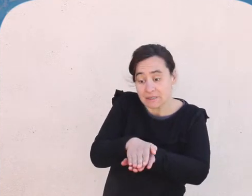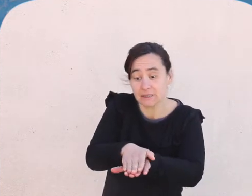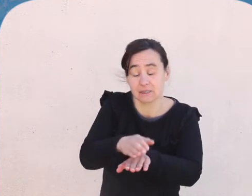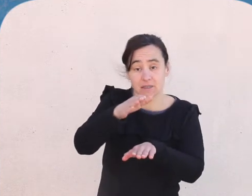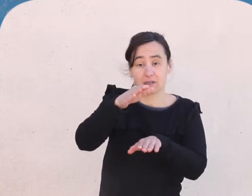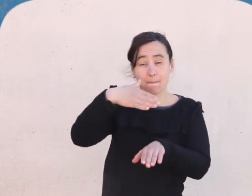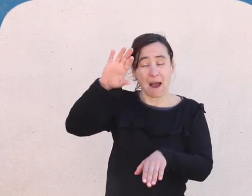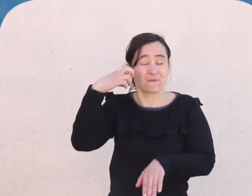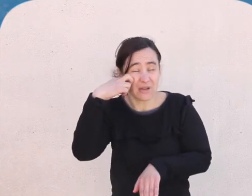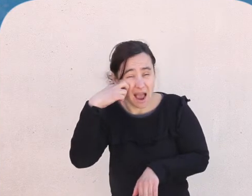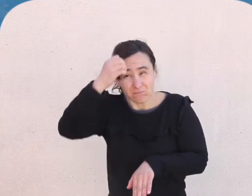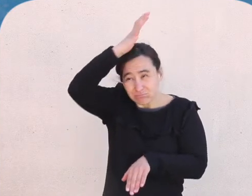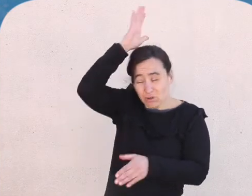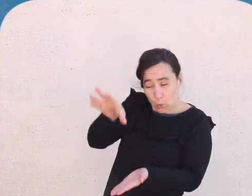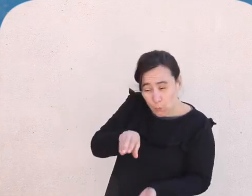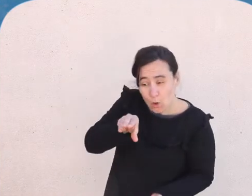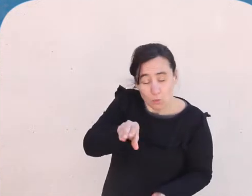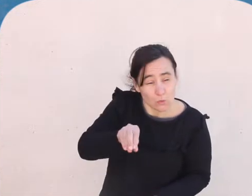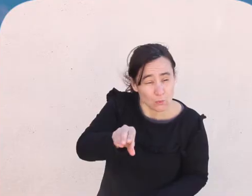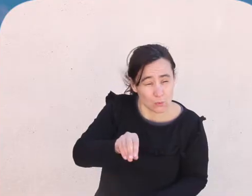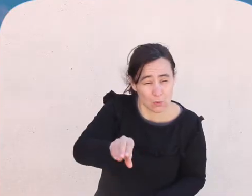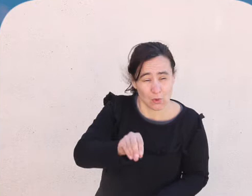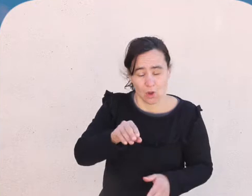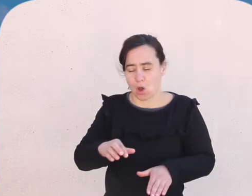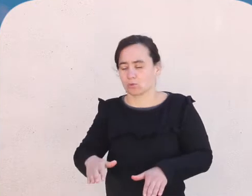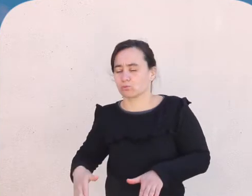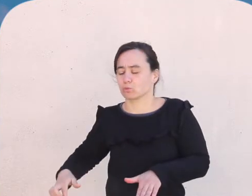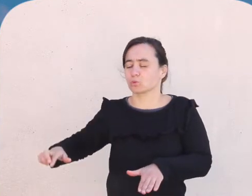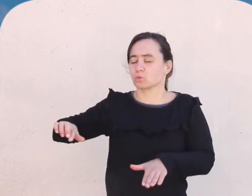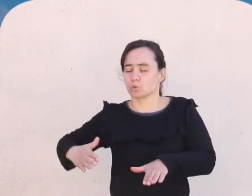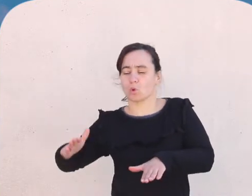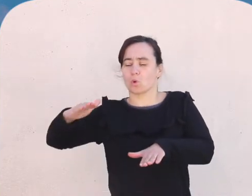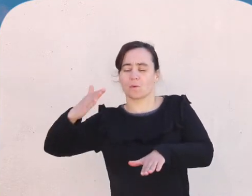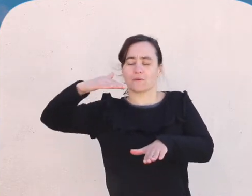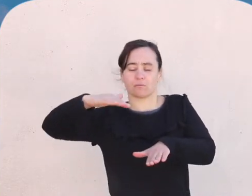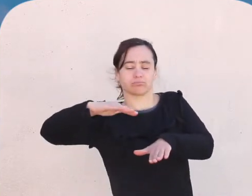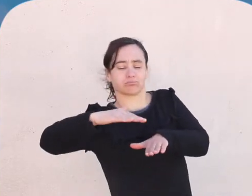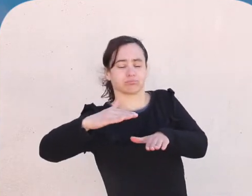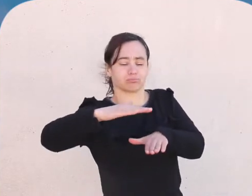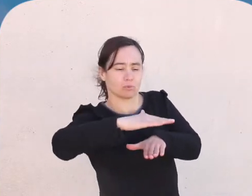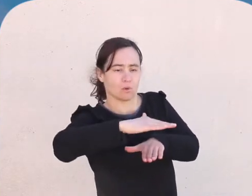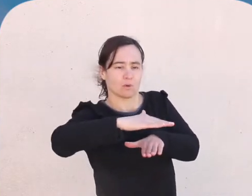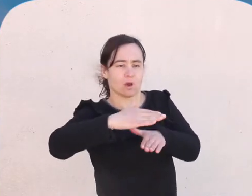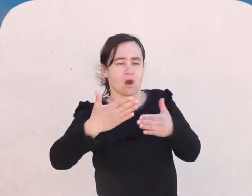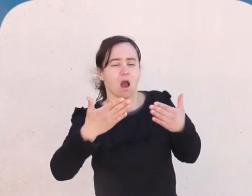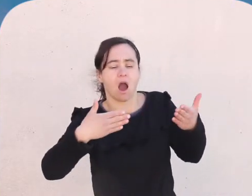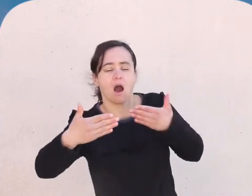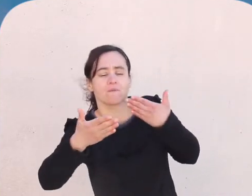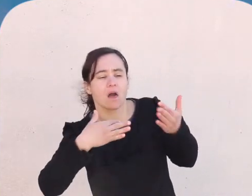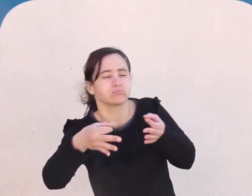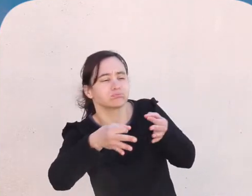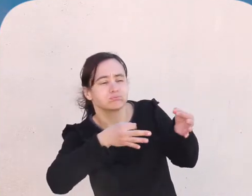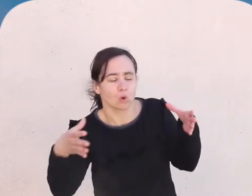temprano habían subido a la superficie, charlaban de cuestiones de las profundidades. Se está